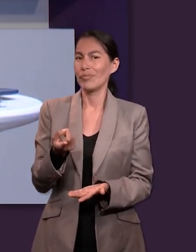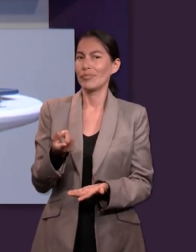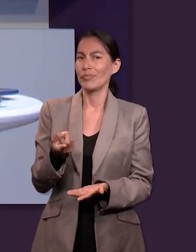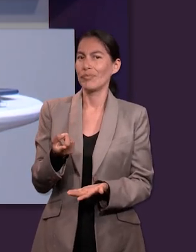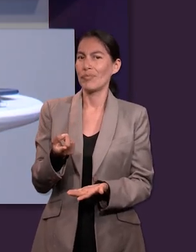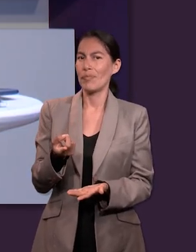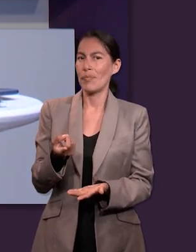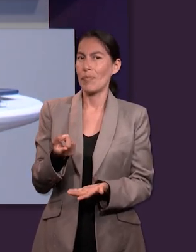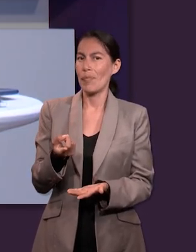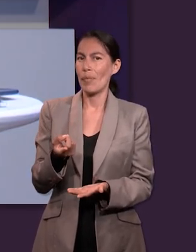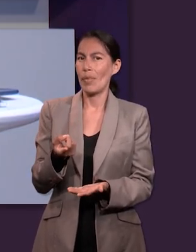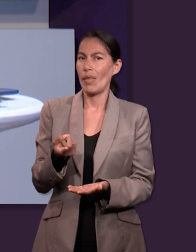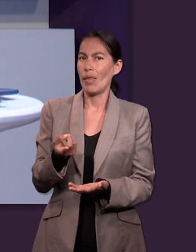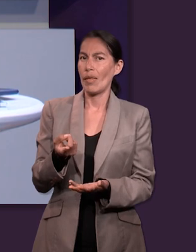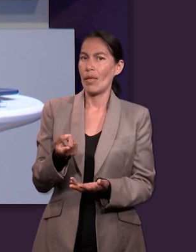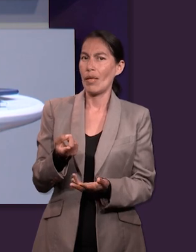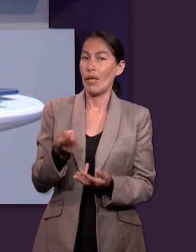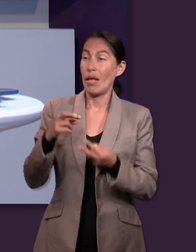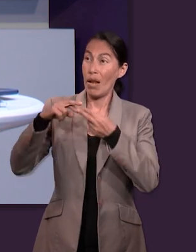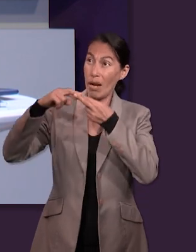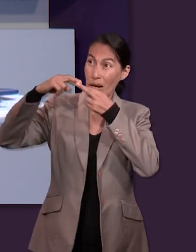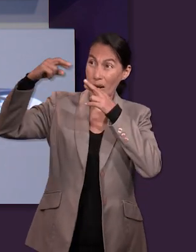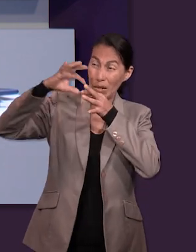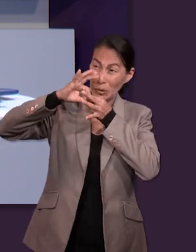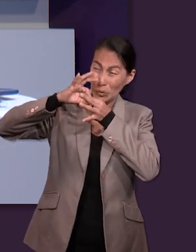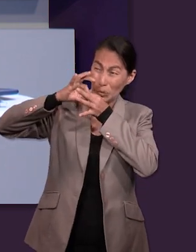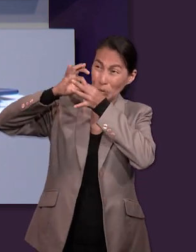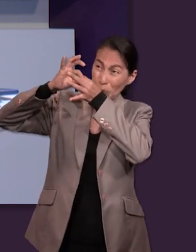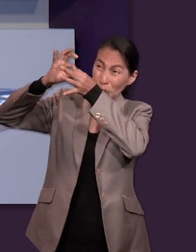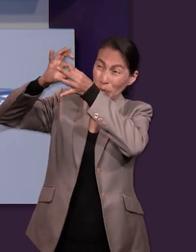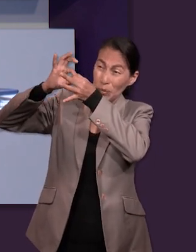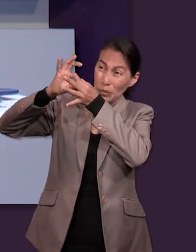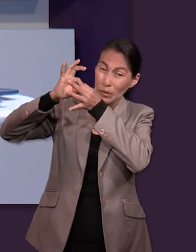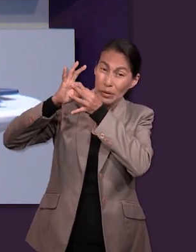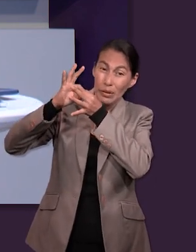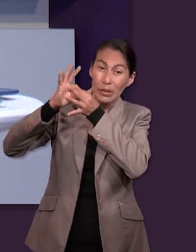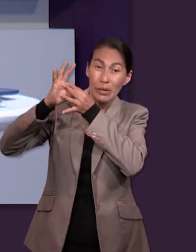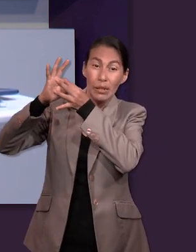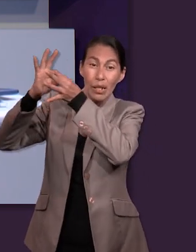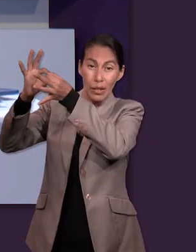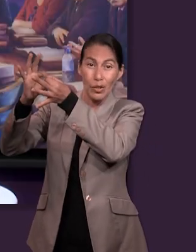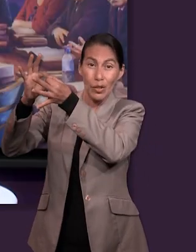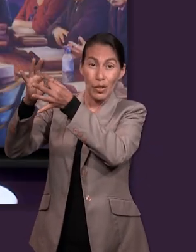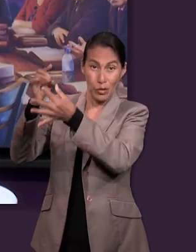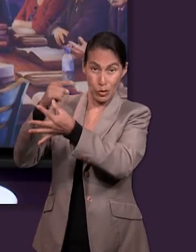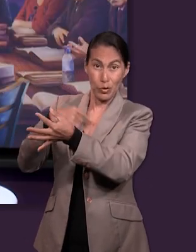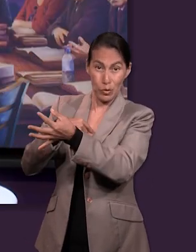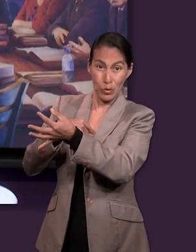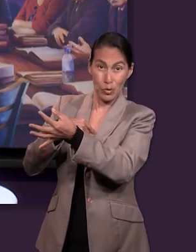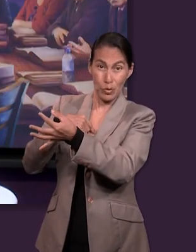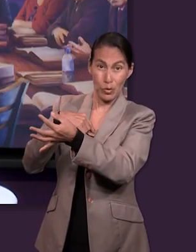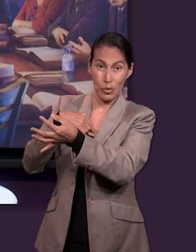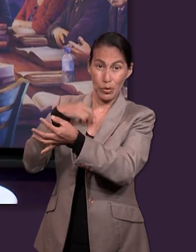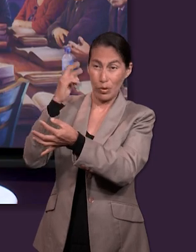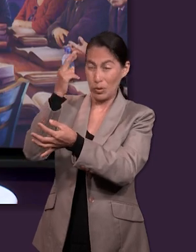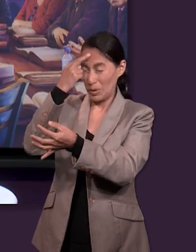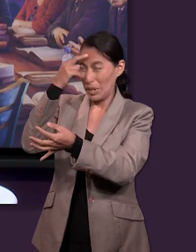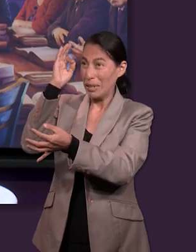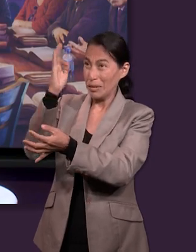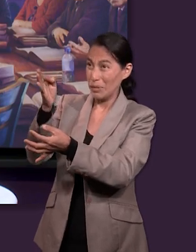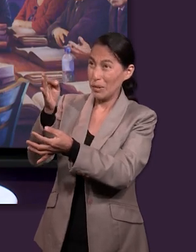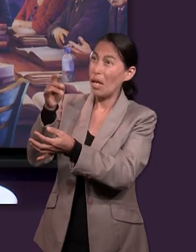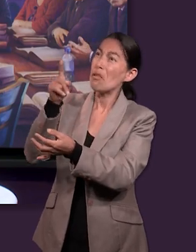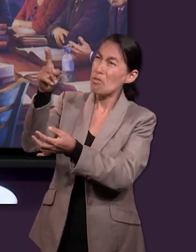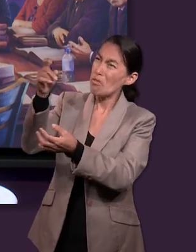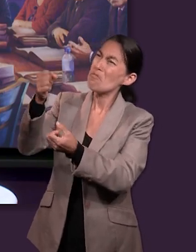es que la relación tiene que ser en que nosotros reconozcamos que no es mi capacidad,